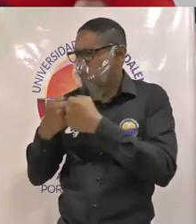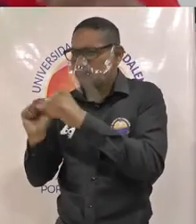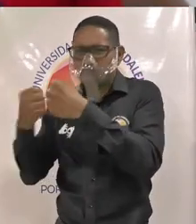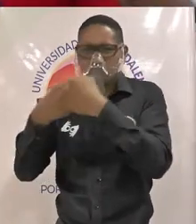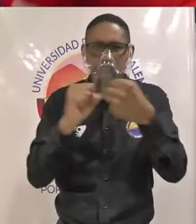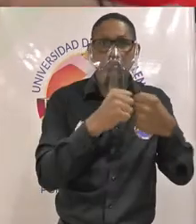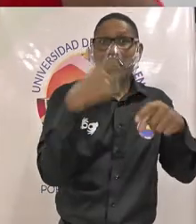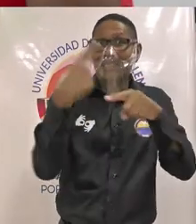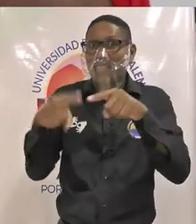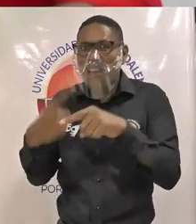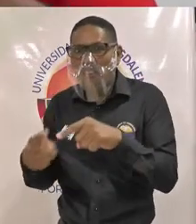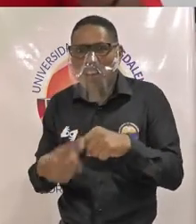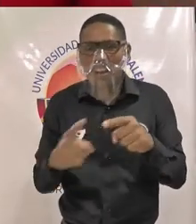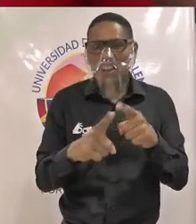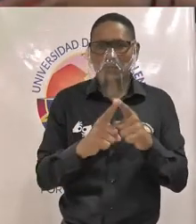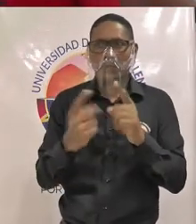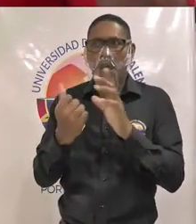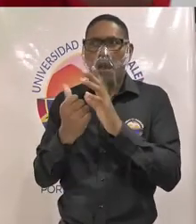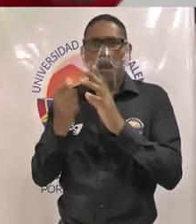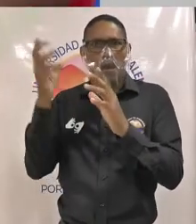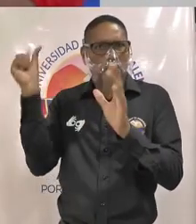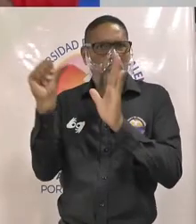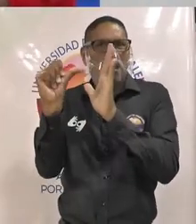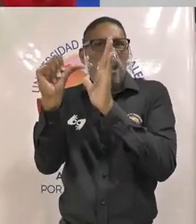acuerdos académicos y superiores que derogan